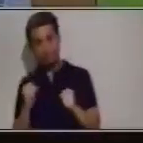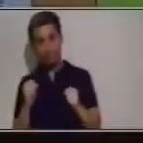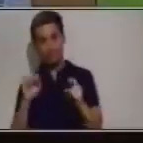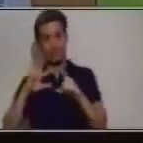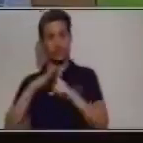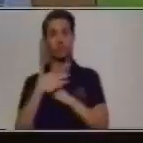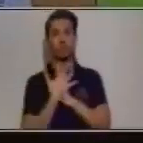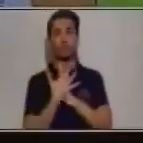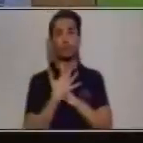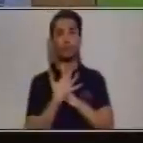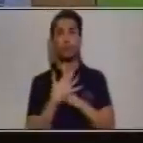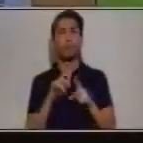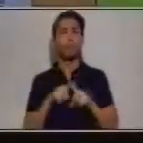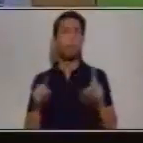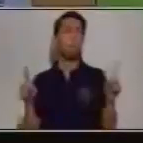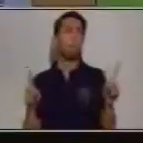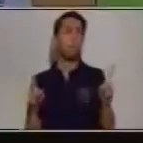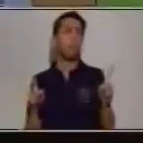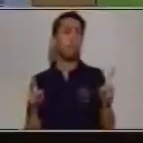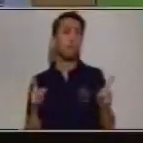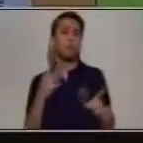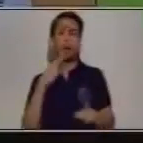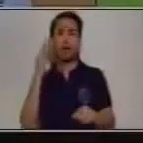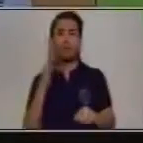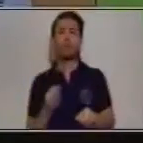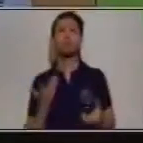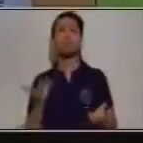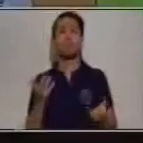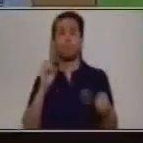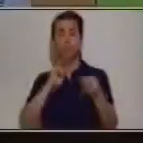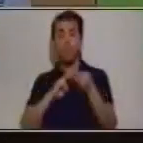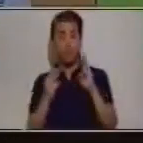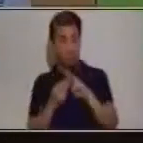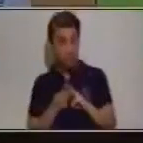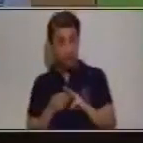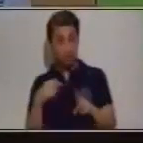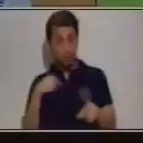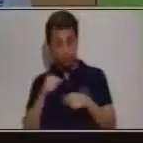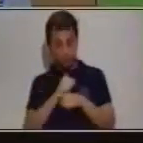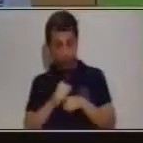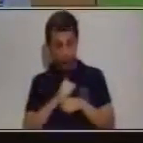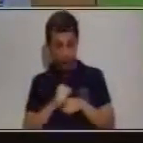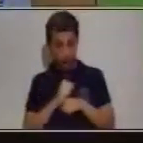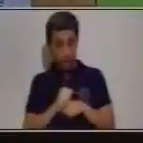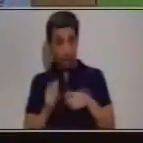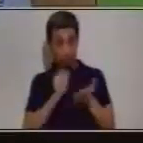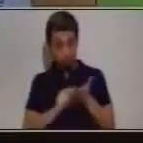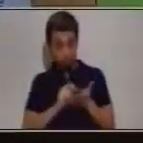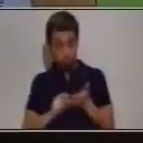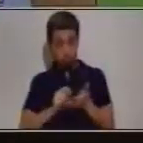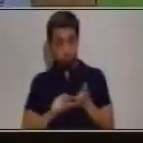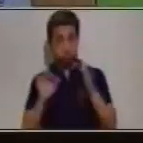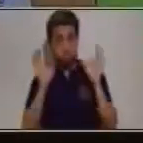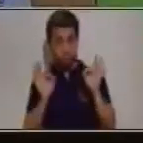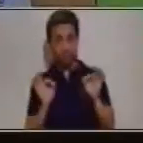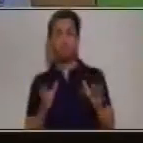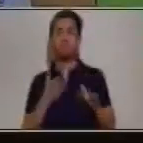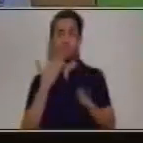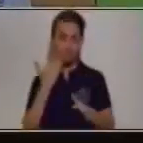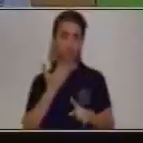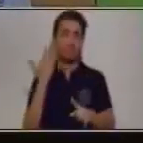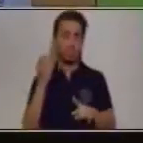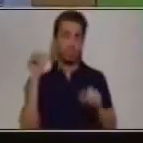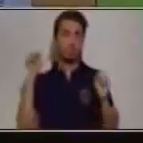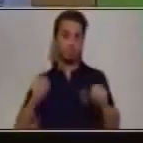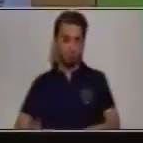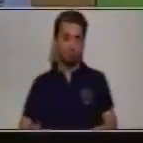situación, pero realmente la Matemática, si la ejercitamos y si la practicamos, es fácil. Así que